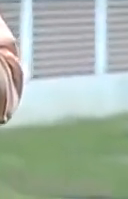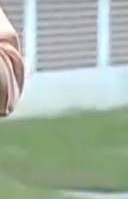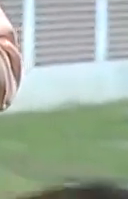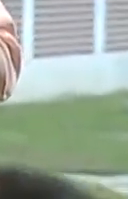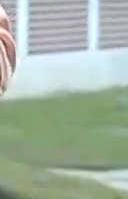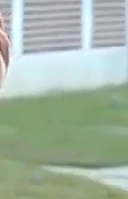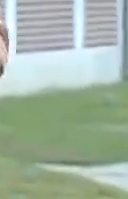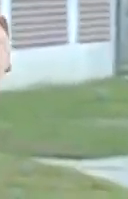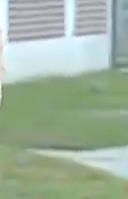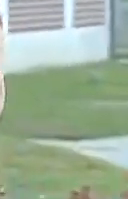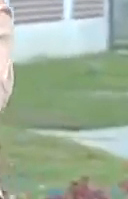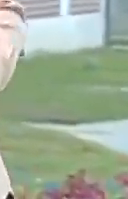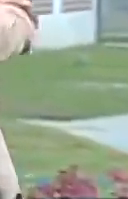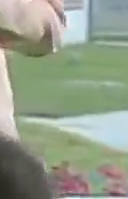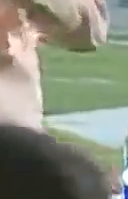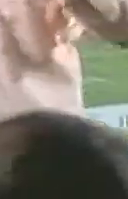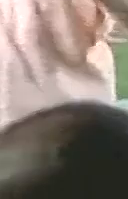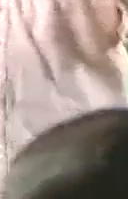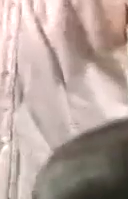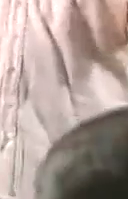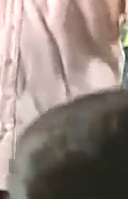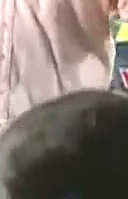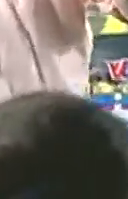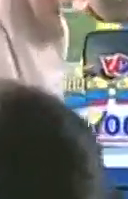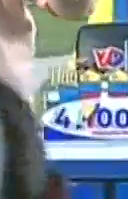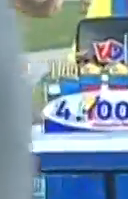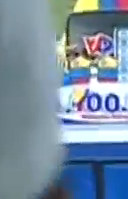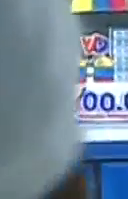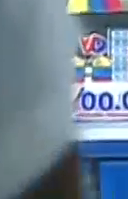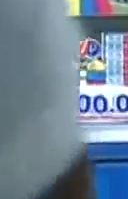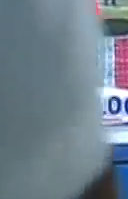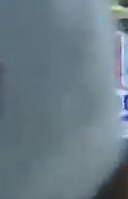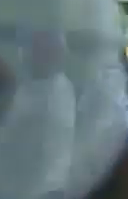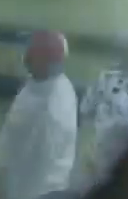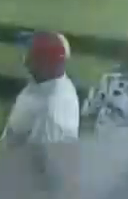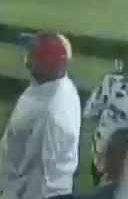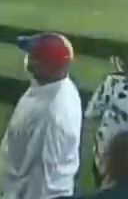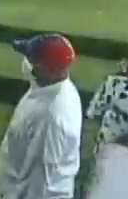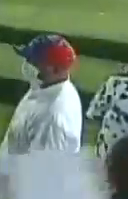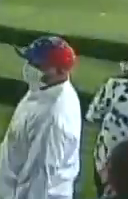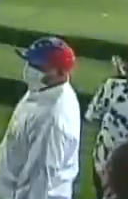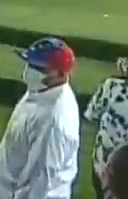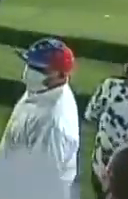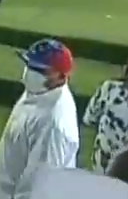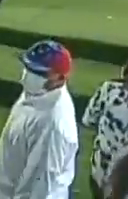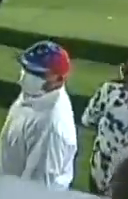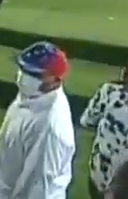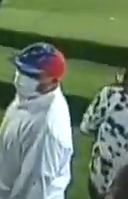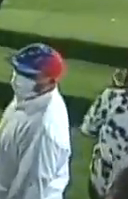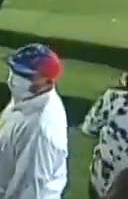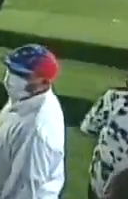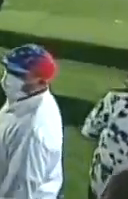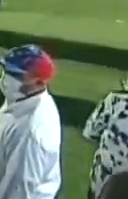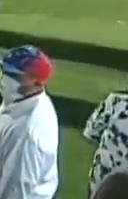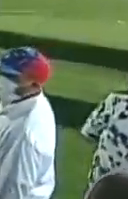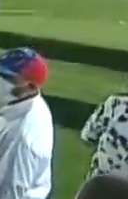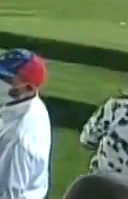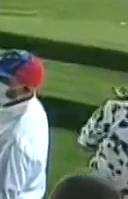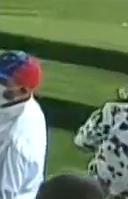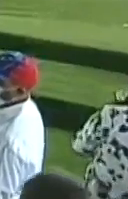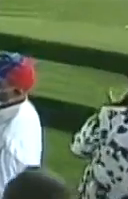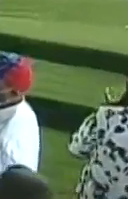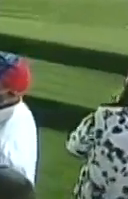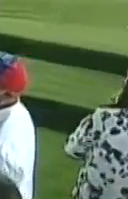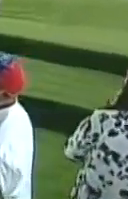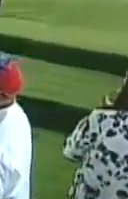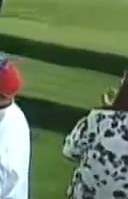República Nicolás Maduro Moros saludando al pueblo venezolano, compartiendo con cada una de las personas que el día de hoy se hacen presentes